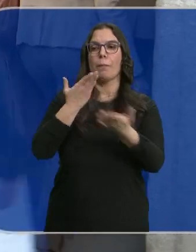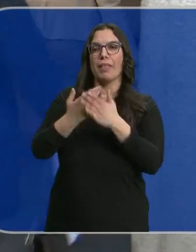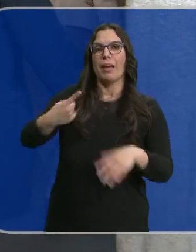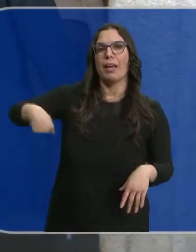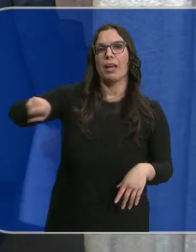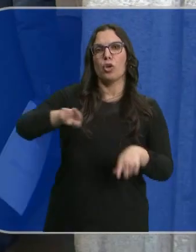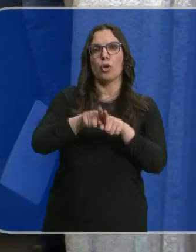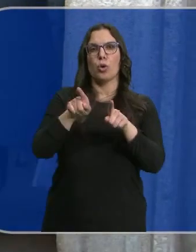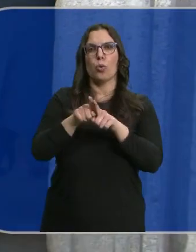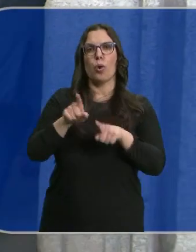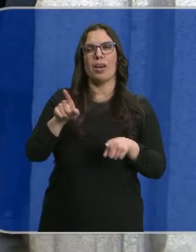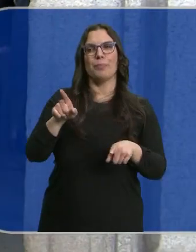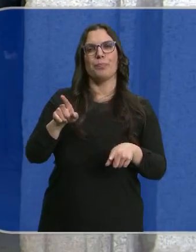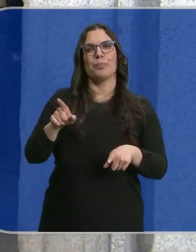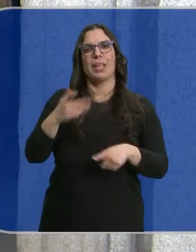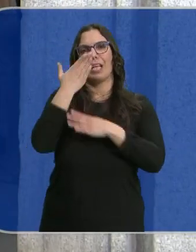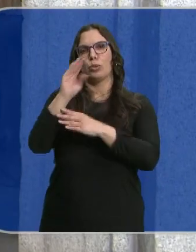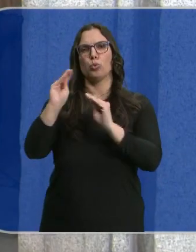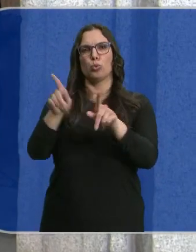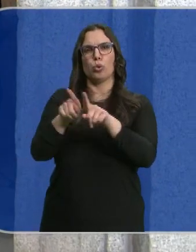adopten posiciones maximalistas.